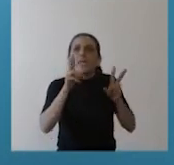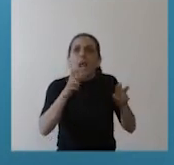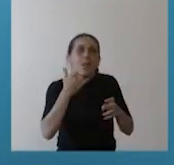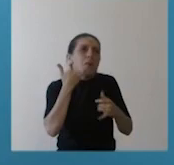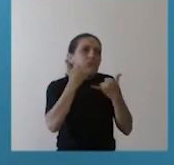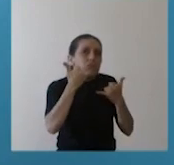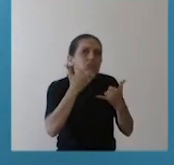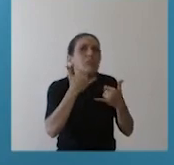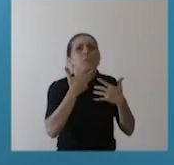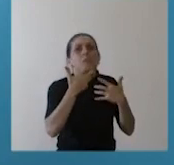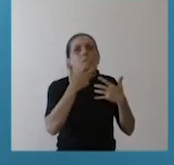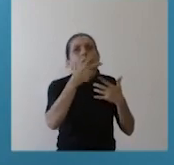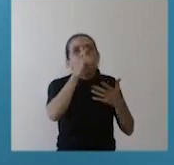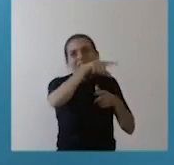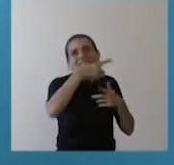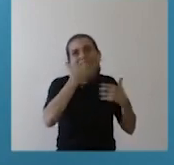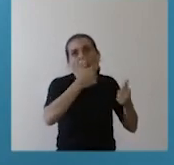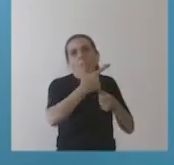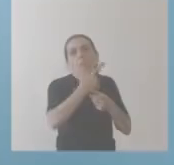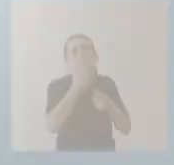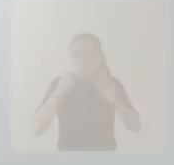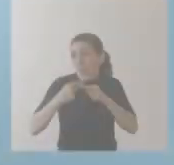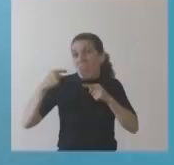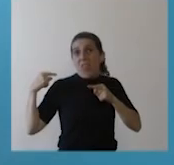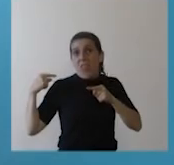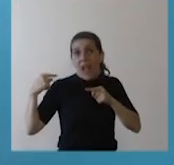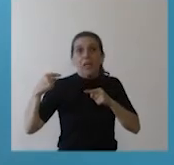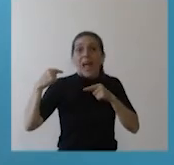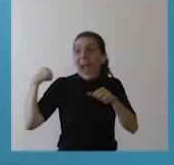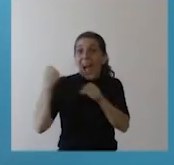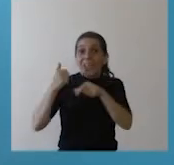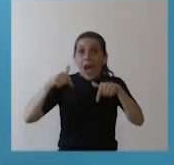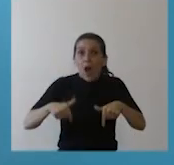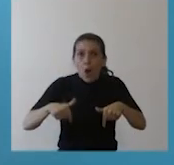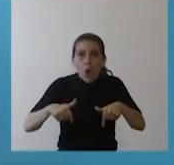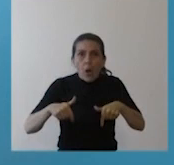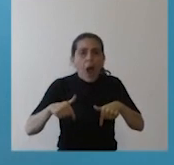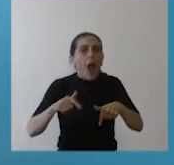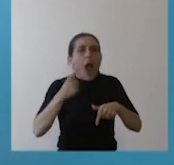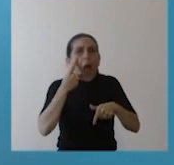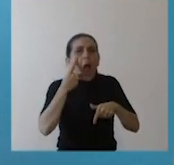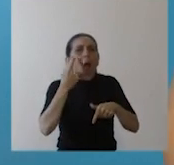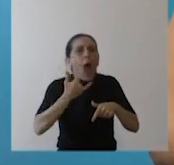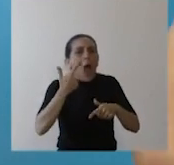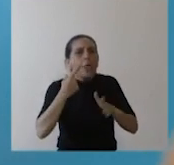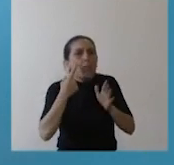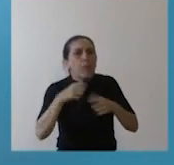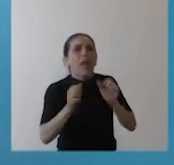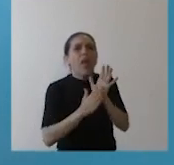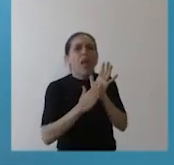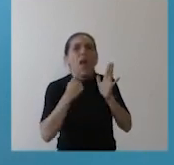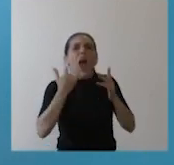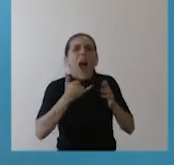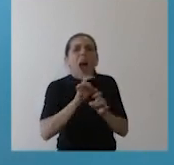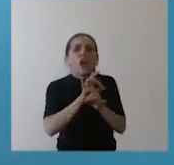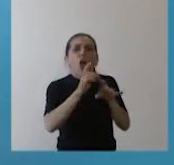en caso de presentar síntomas para su atención. Al día de la fecha no tenemos comprobada circulación local, no es imposible